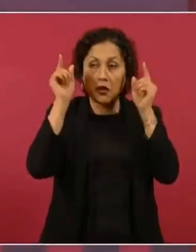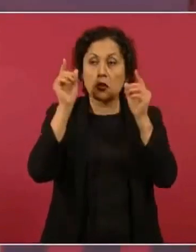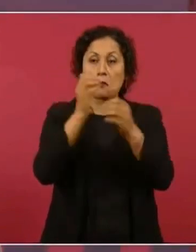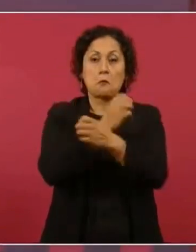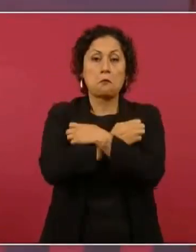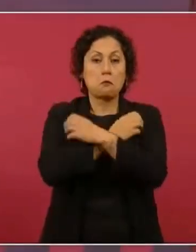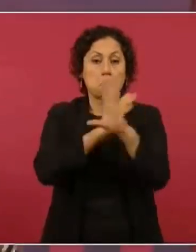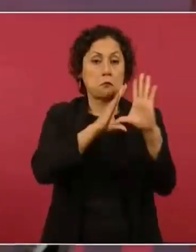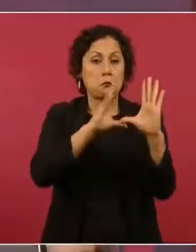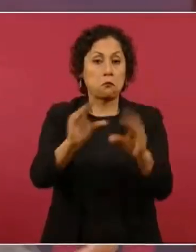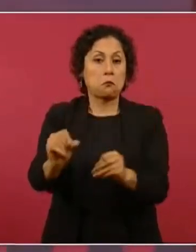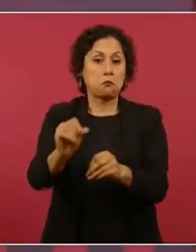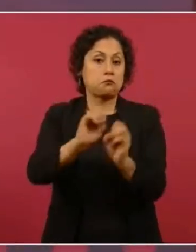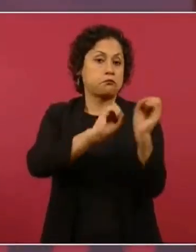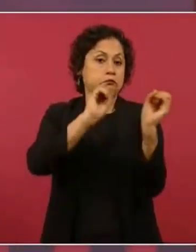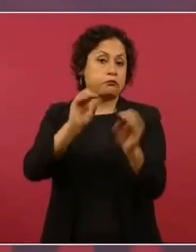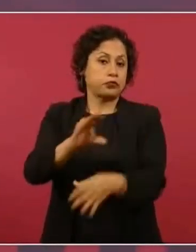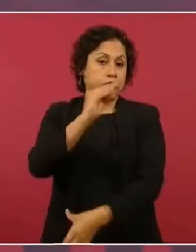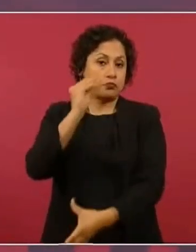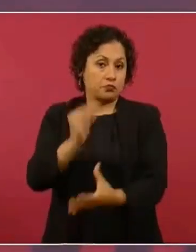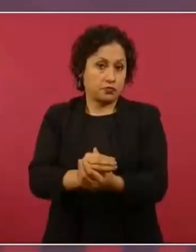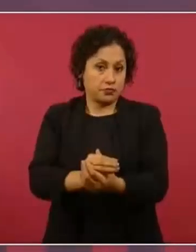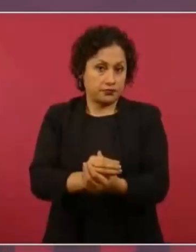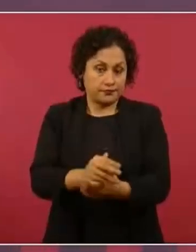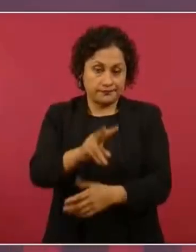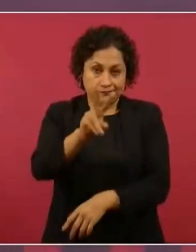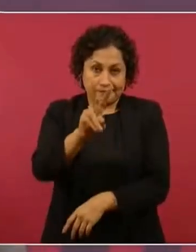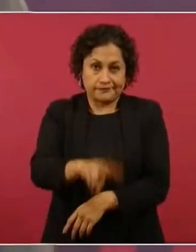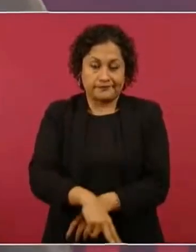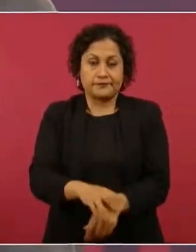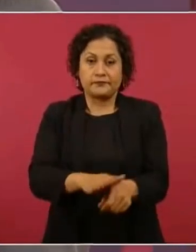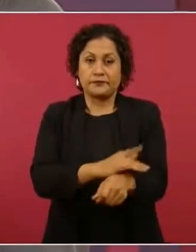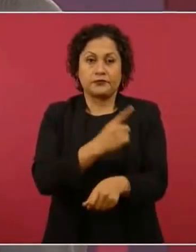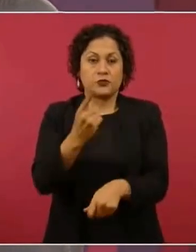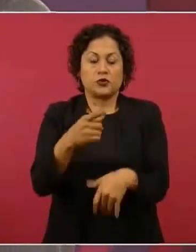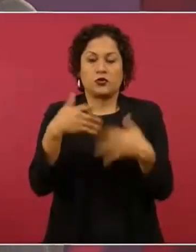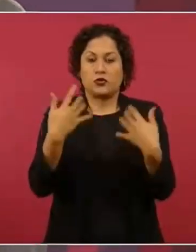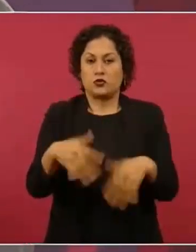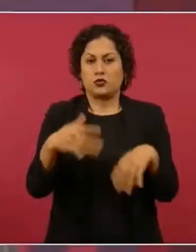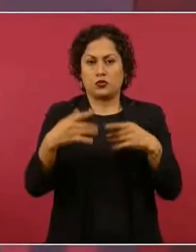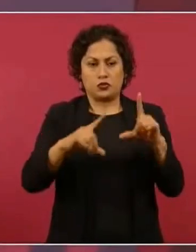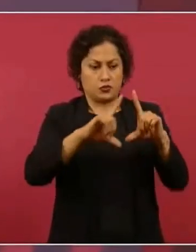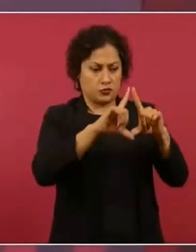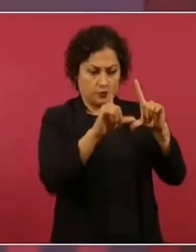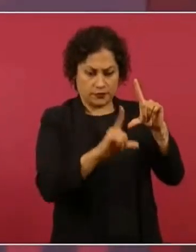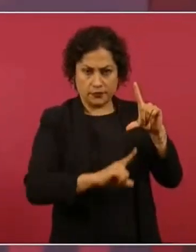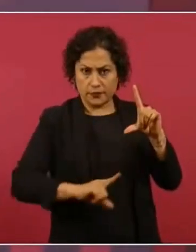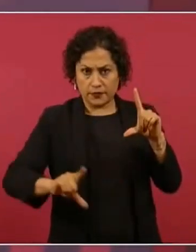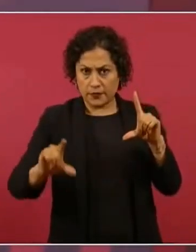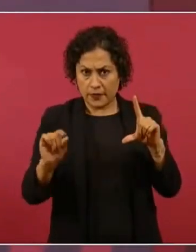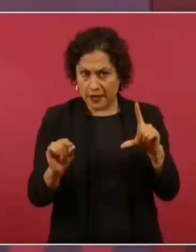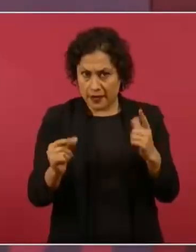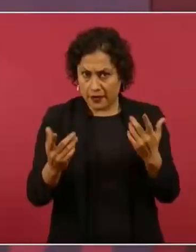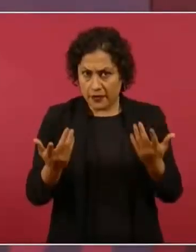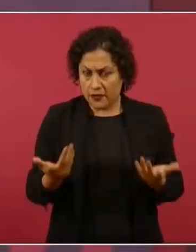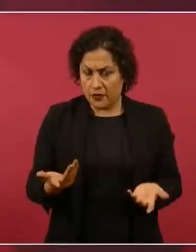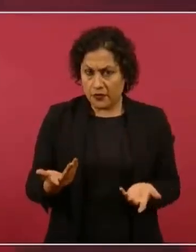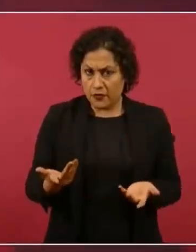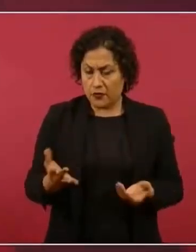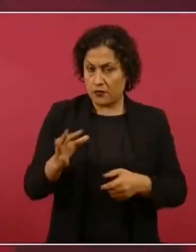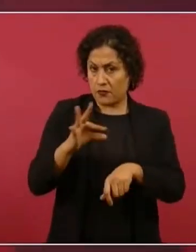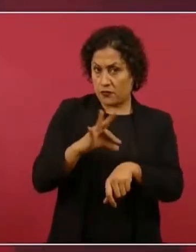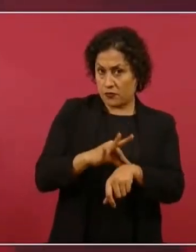al grado que México no tiene los